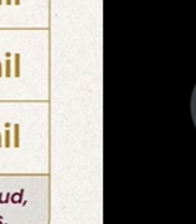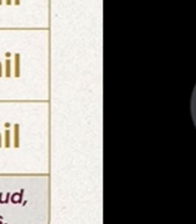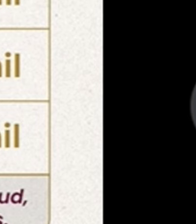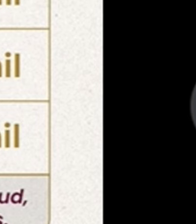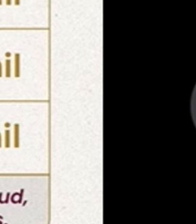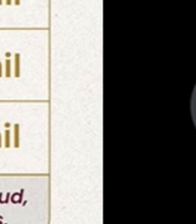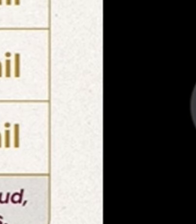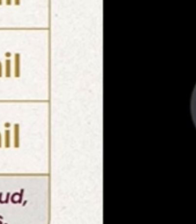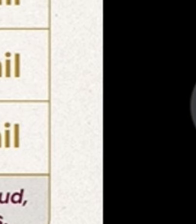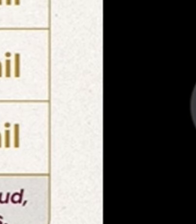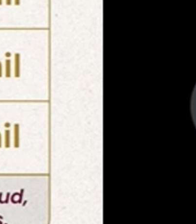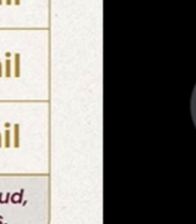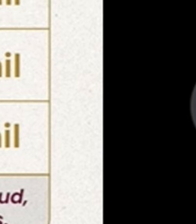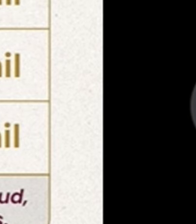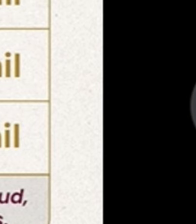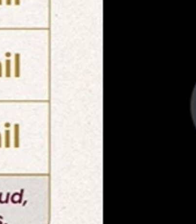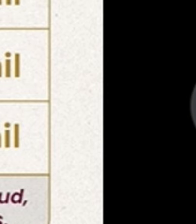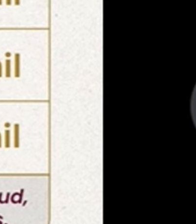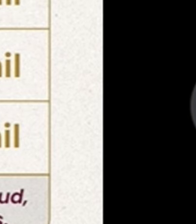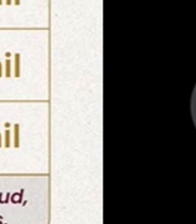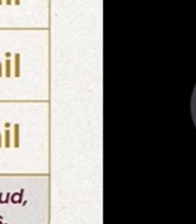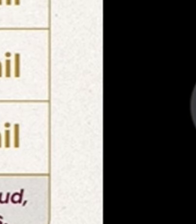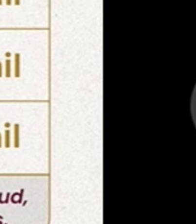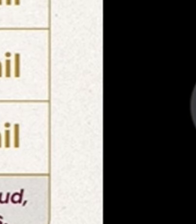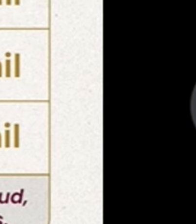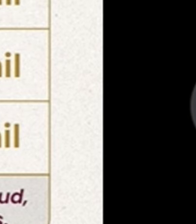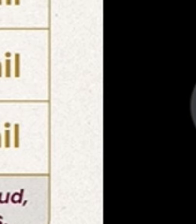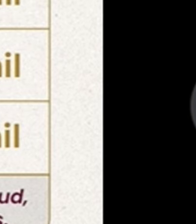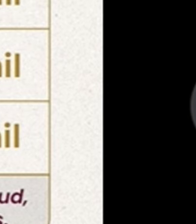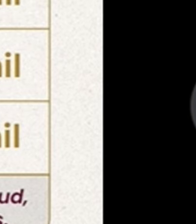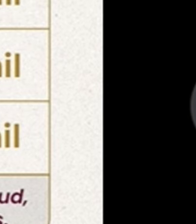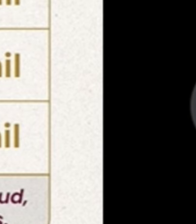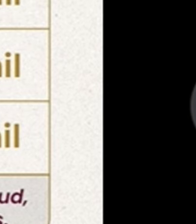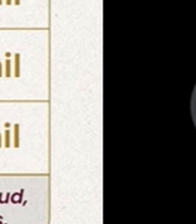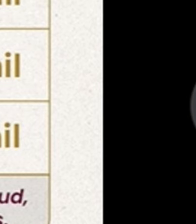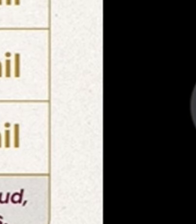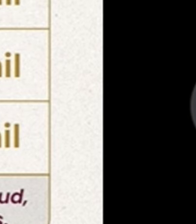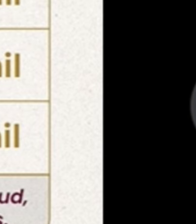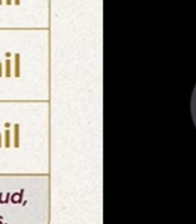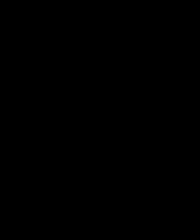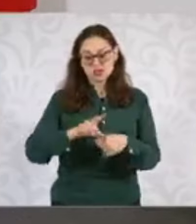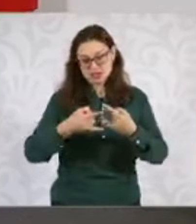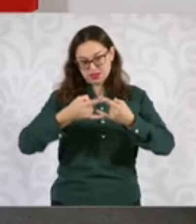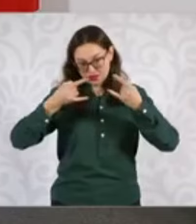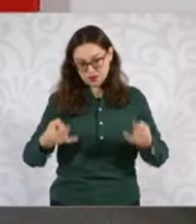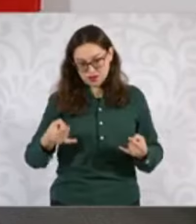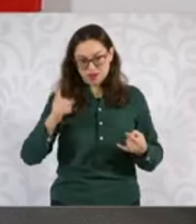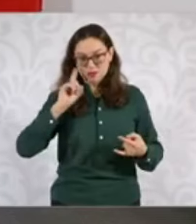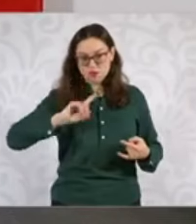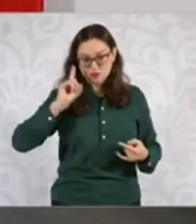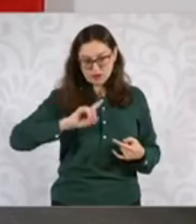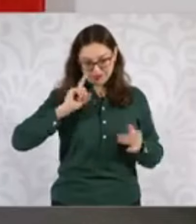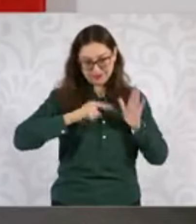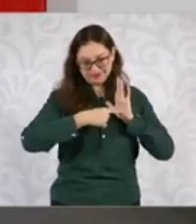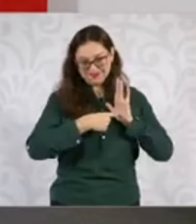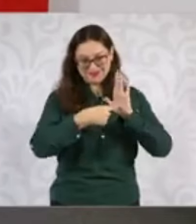principio a fin sobre los pagos y sobre esta importante noticia que Claudia Sheinbaum quiere que tú sepas. Día de hoy vamos